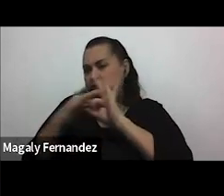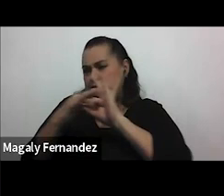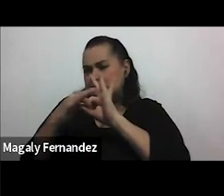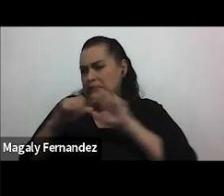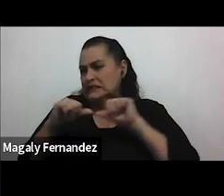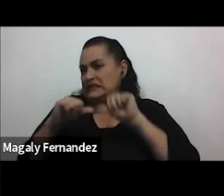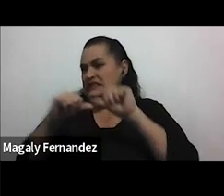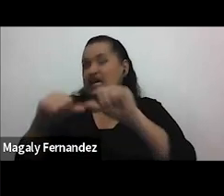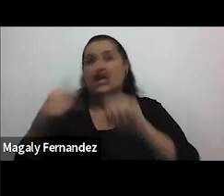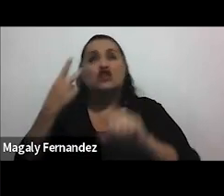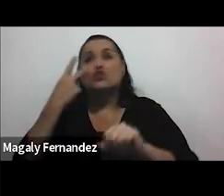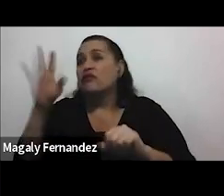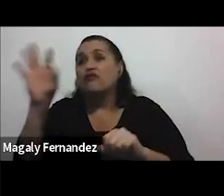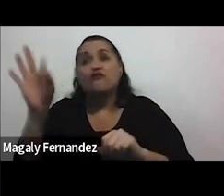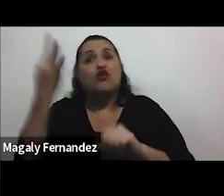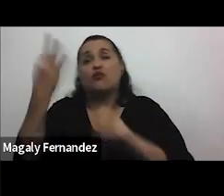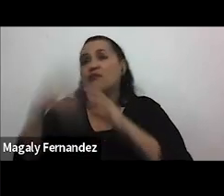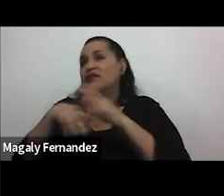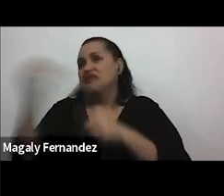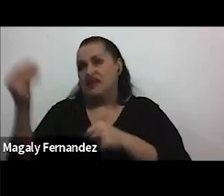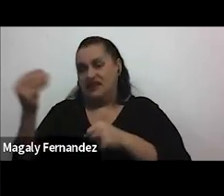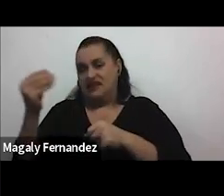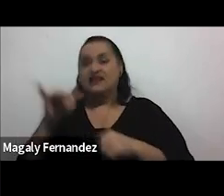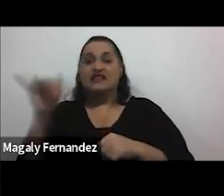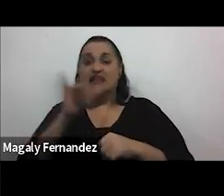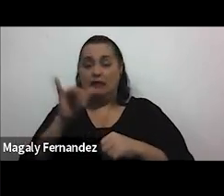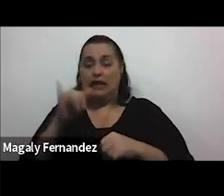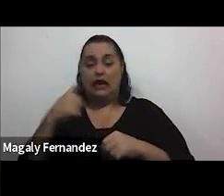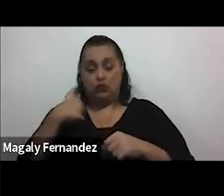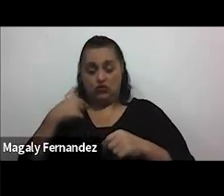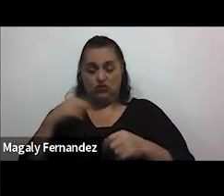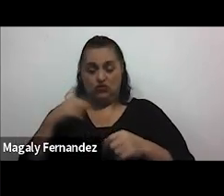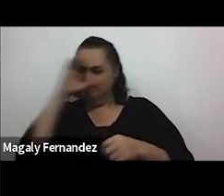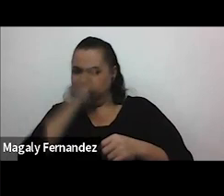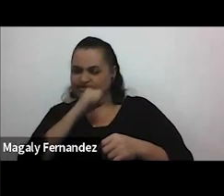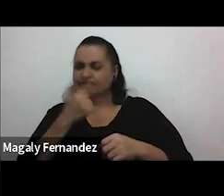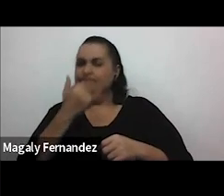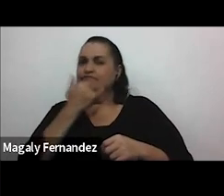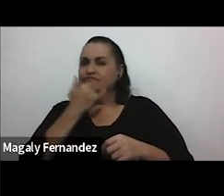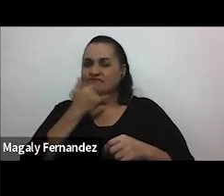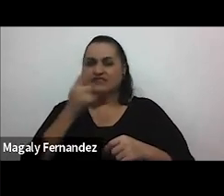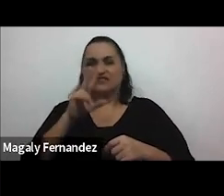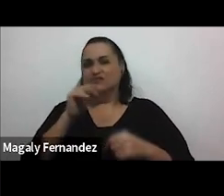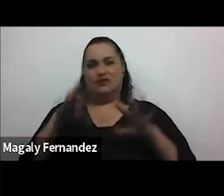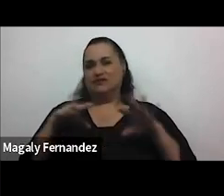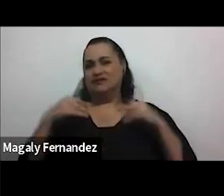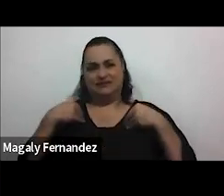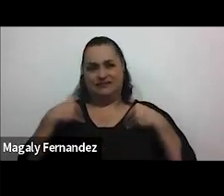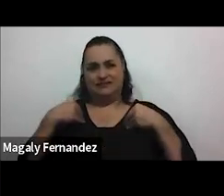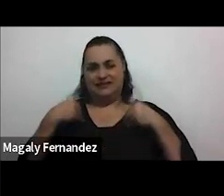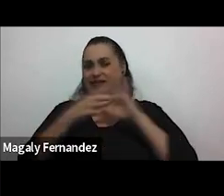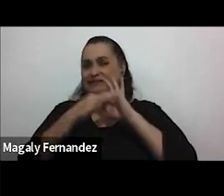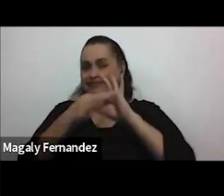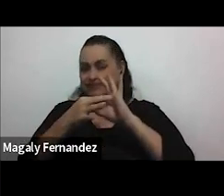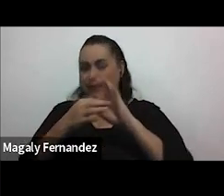salida alguna luego la resistencia al reconocer lo que está pasando y por otro lado que ya tiene que ver con un elemento más